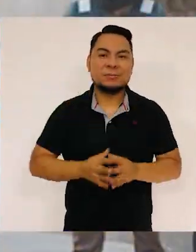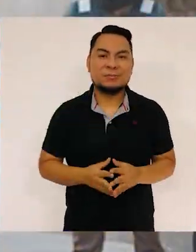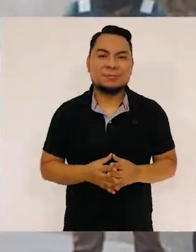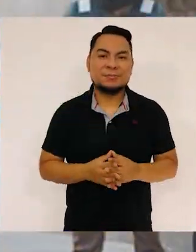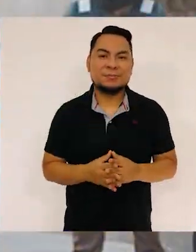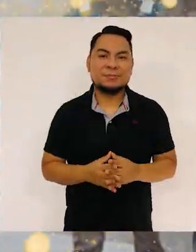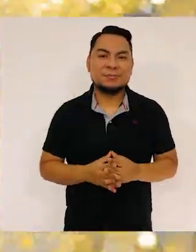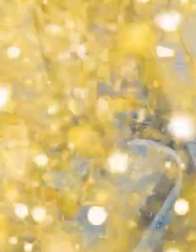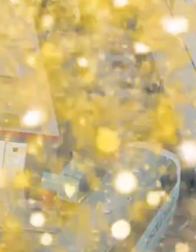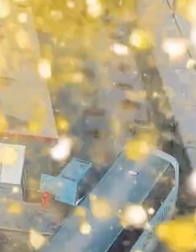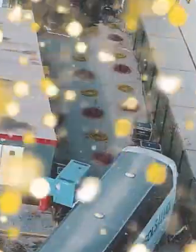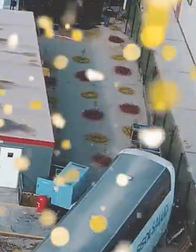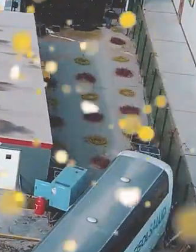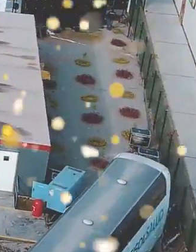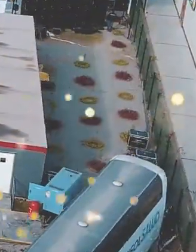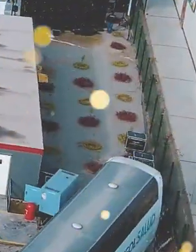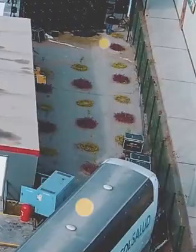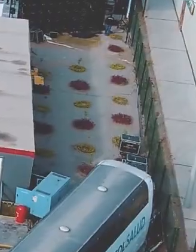objetivos.